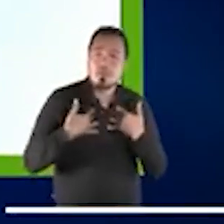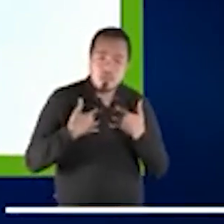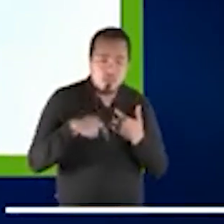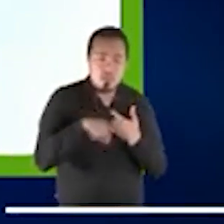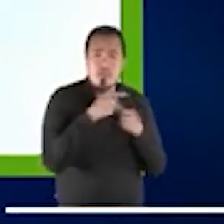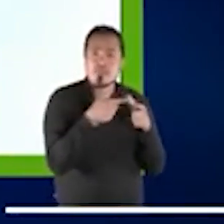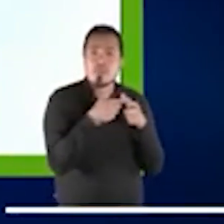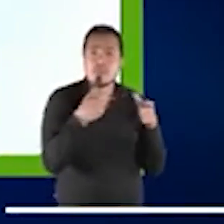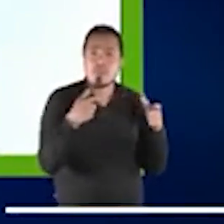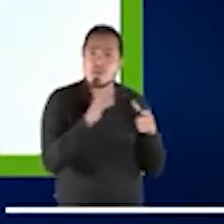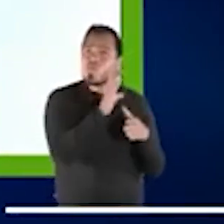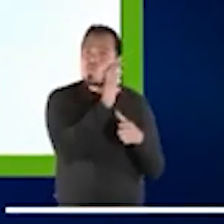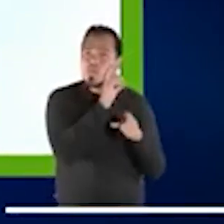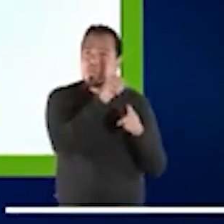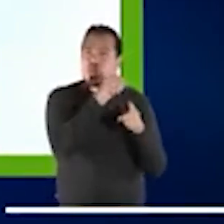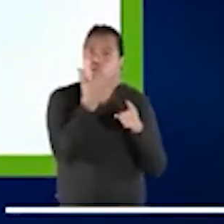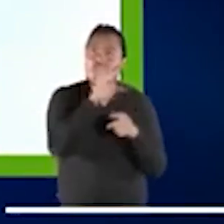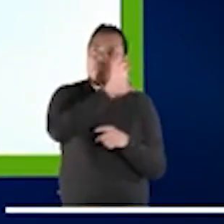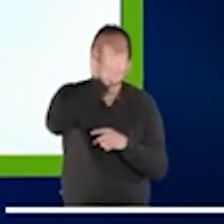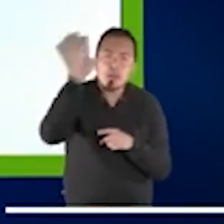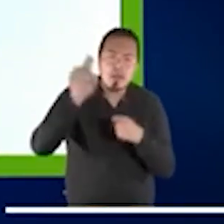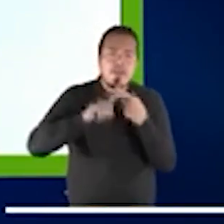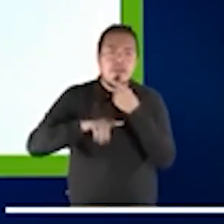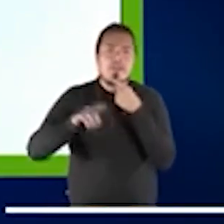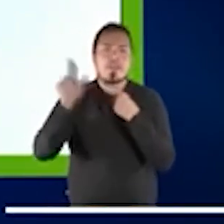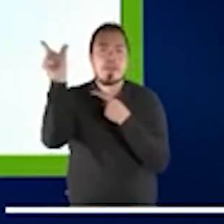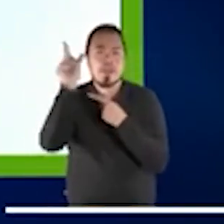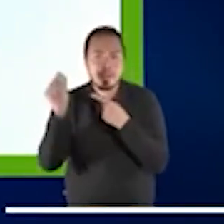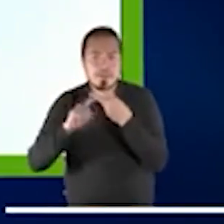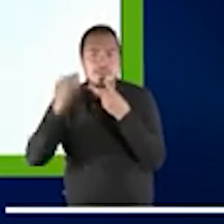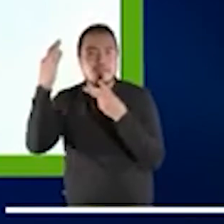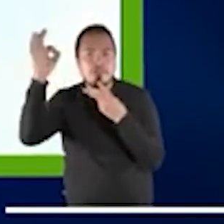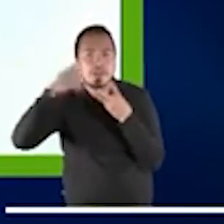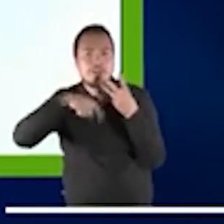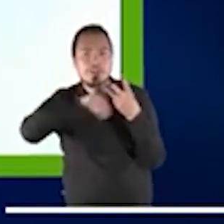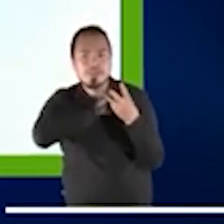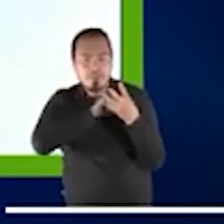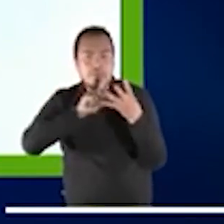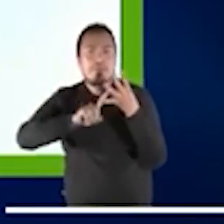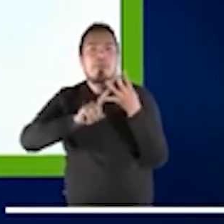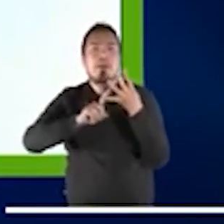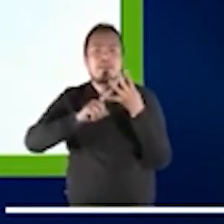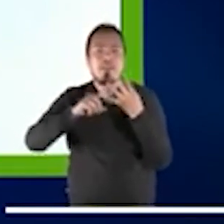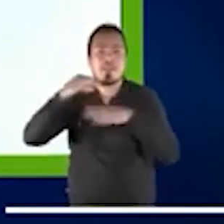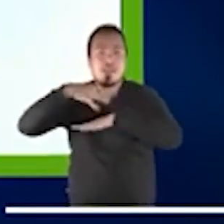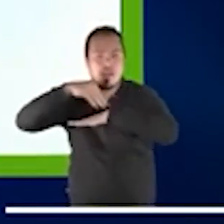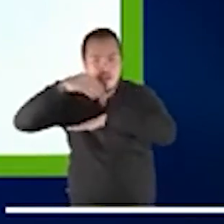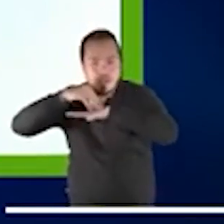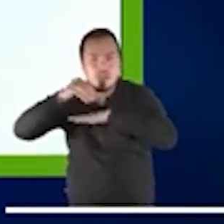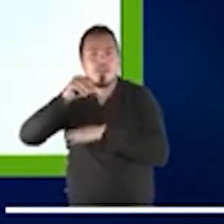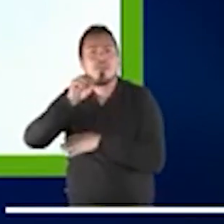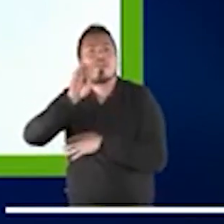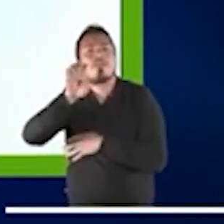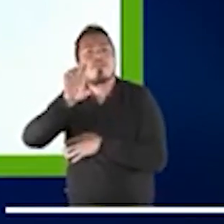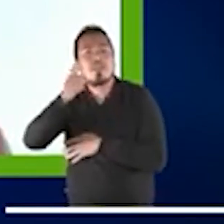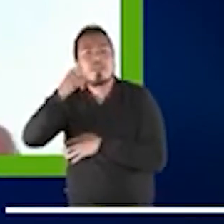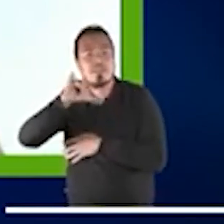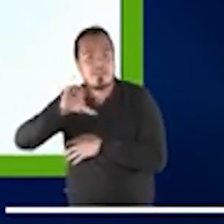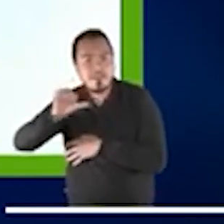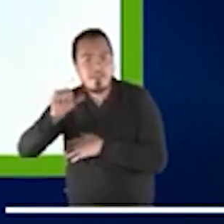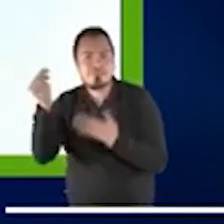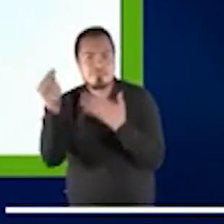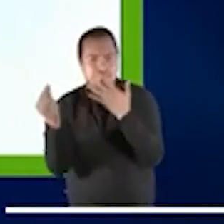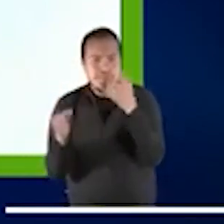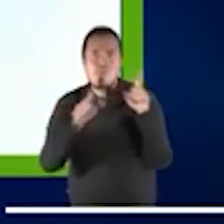empezado a hacer en Italia en España en Francia en Bélgica en Holanda entonces eso va a dar mucha